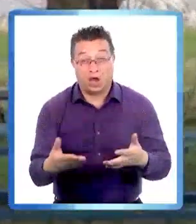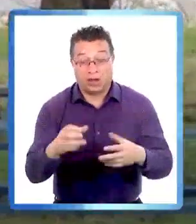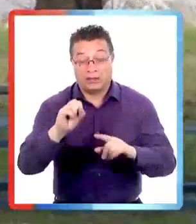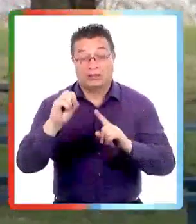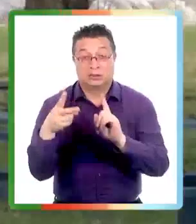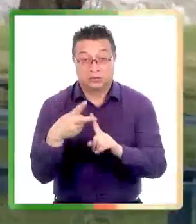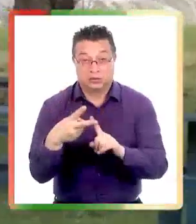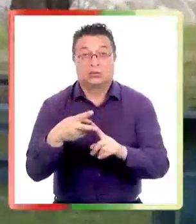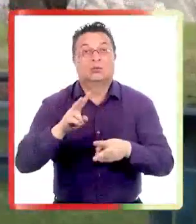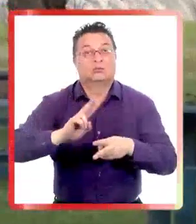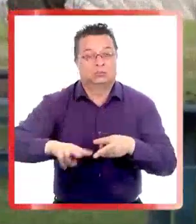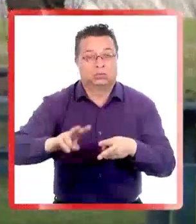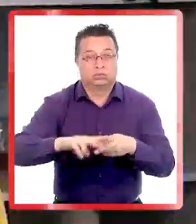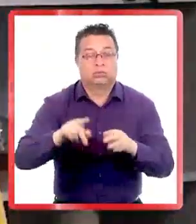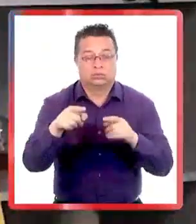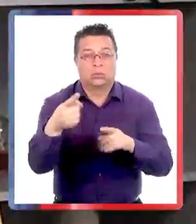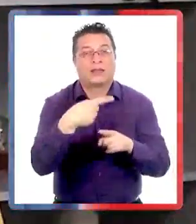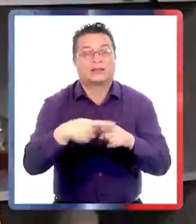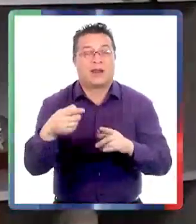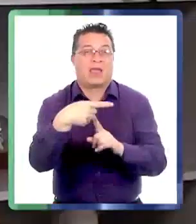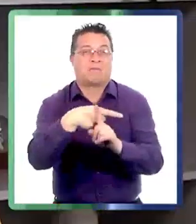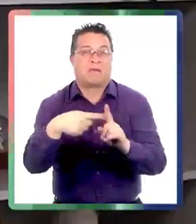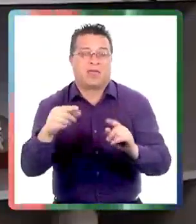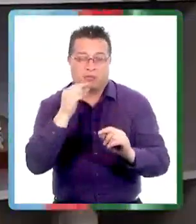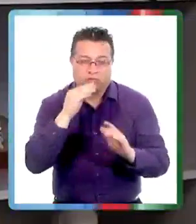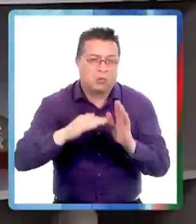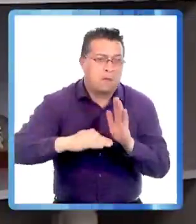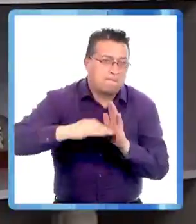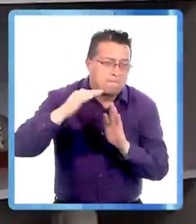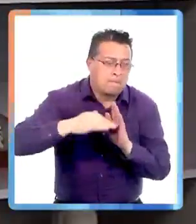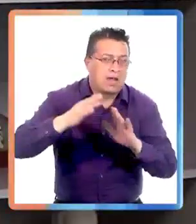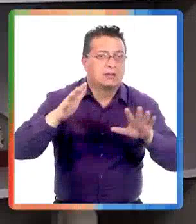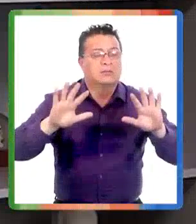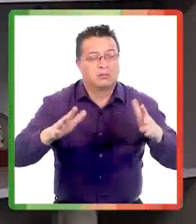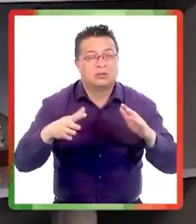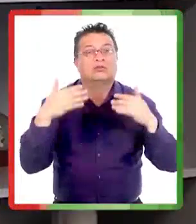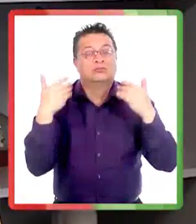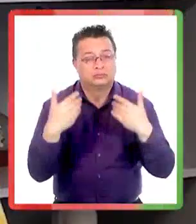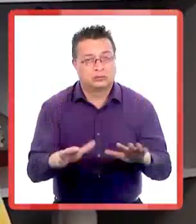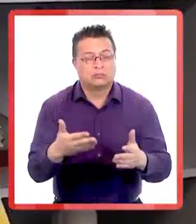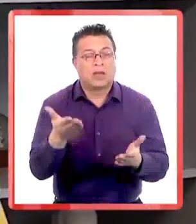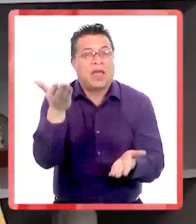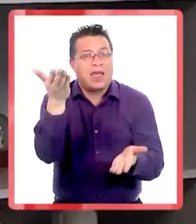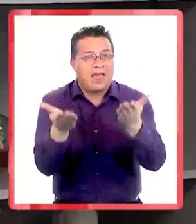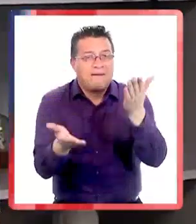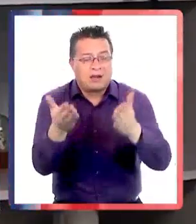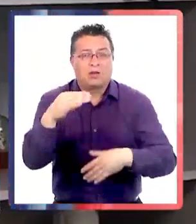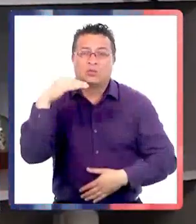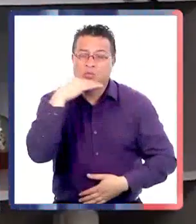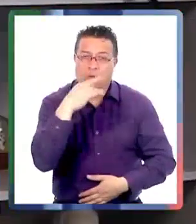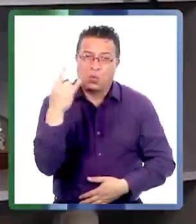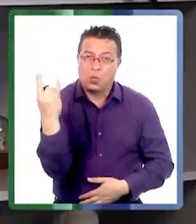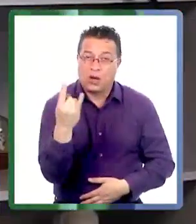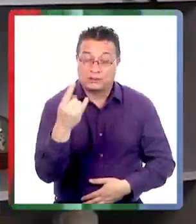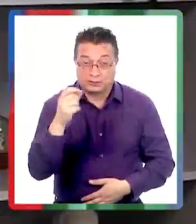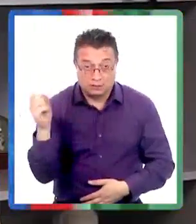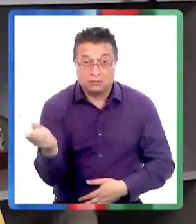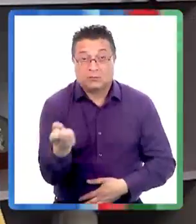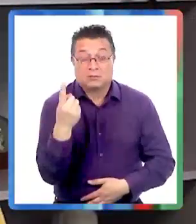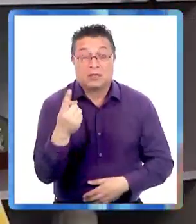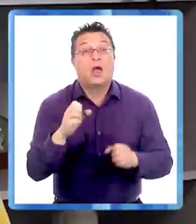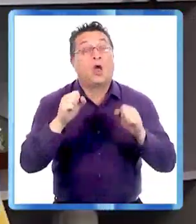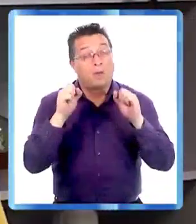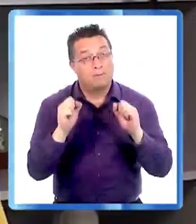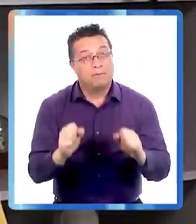comenzó una segunda etapa partió hace una semana y media un poco más donde luego de evaluar la emergencia primera